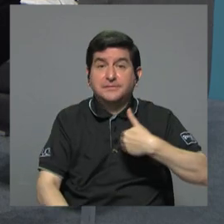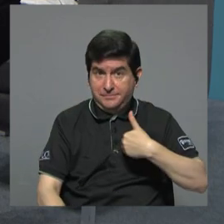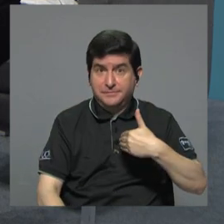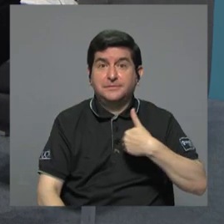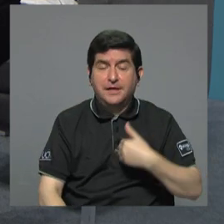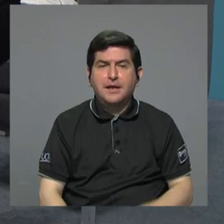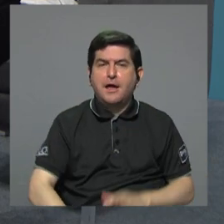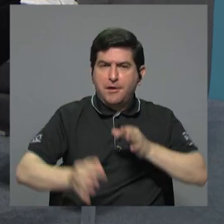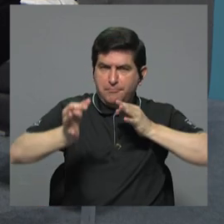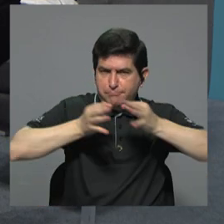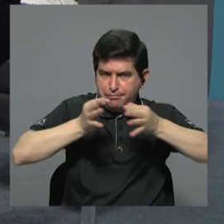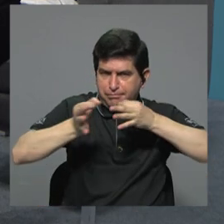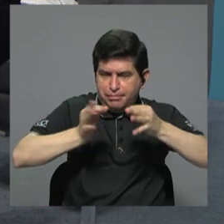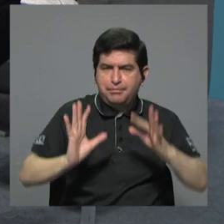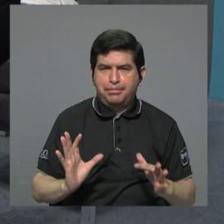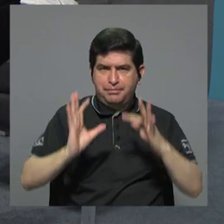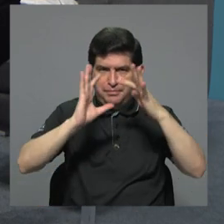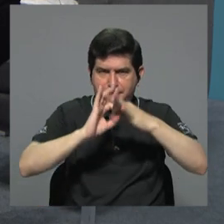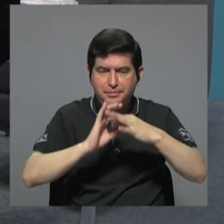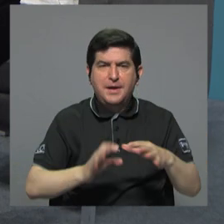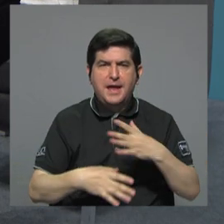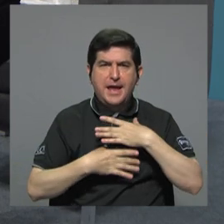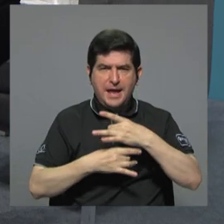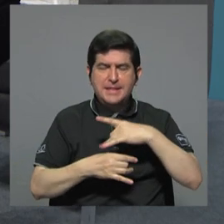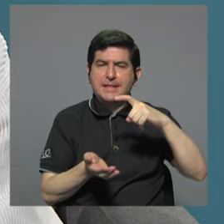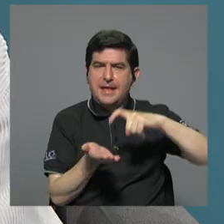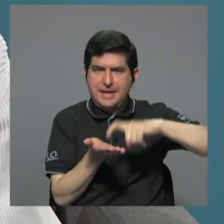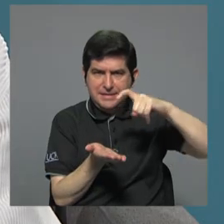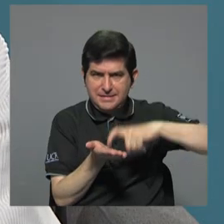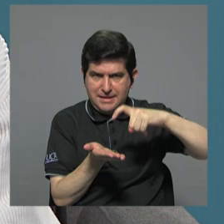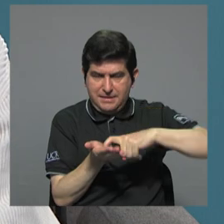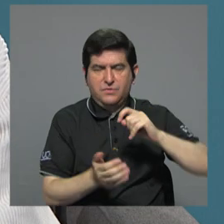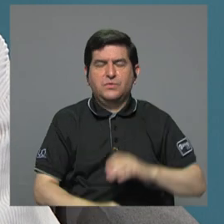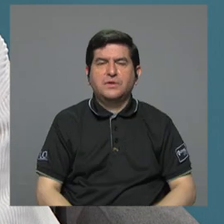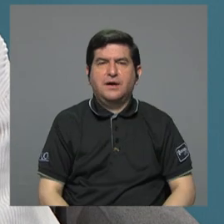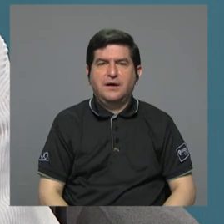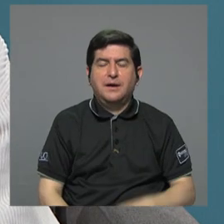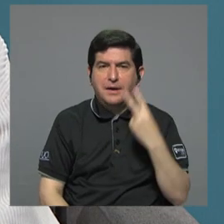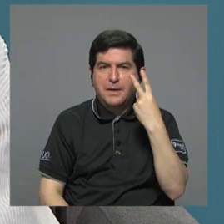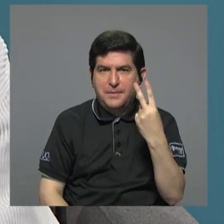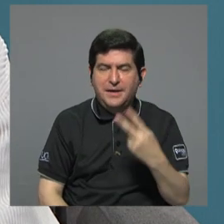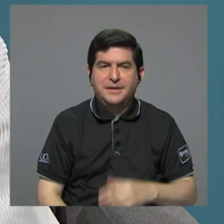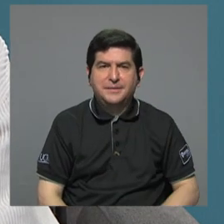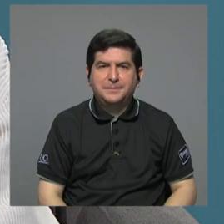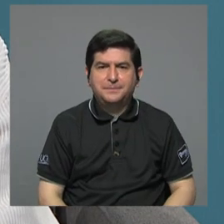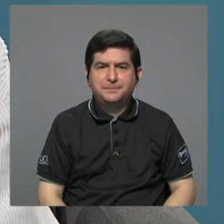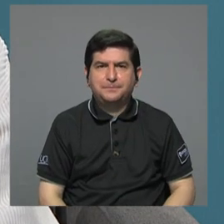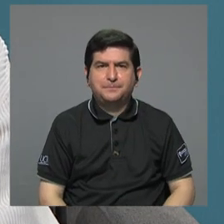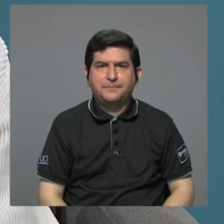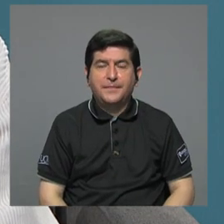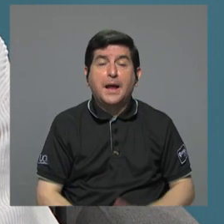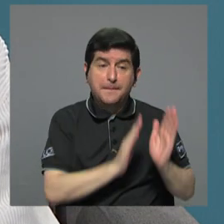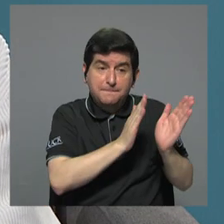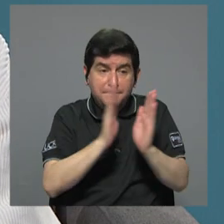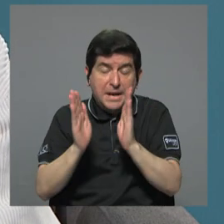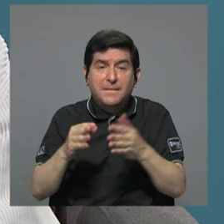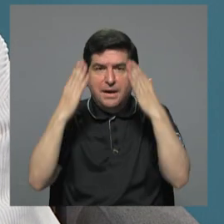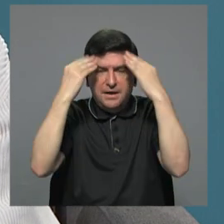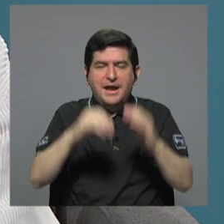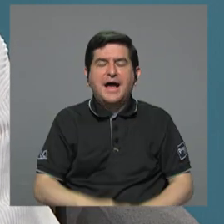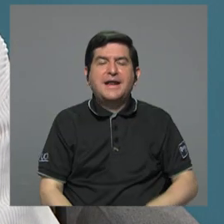explicativo que tiene que ver con los intereses de la deuda, vamos a verlo porque, vamos a verlo, lo preparó